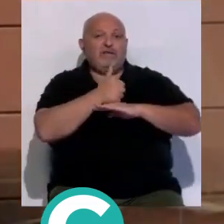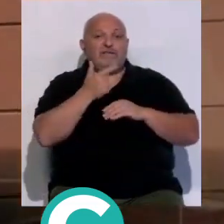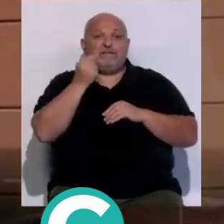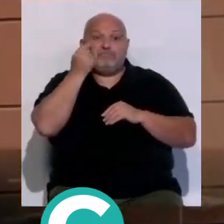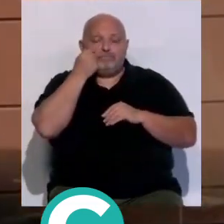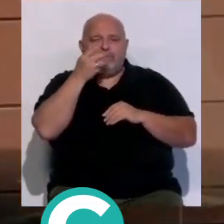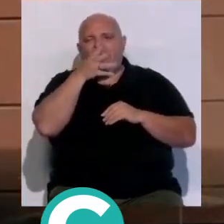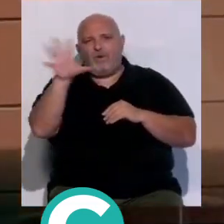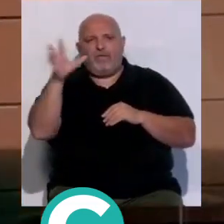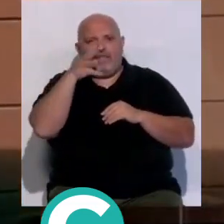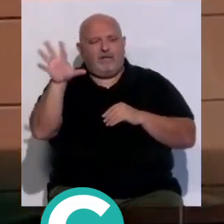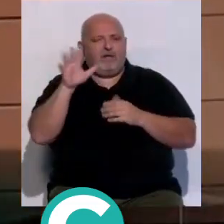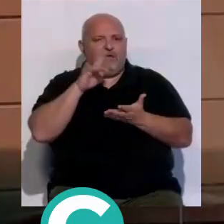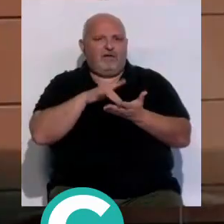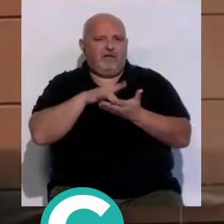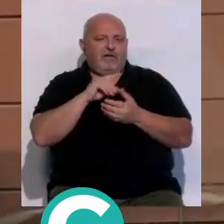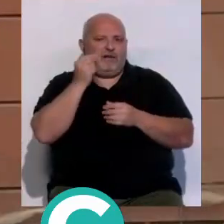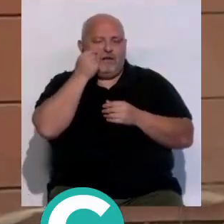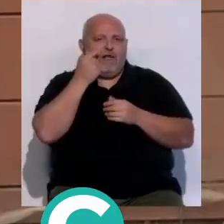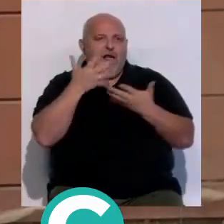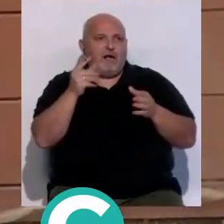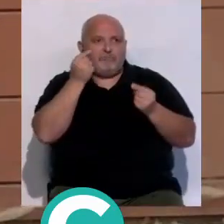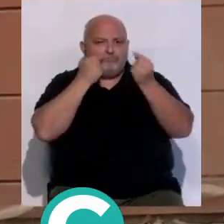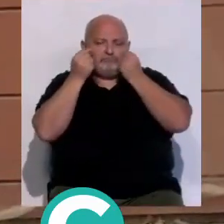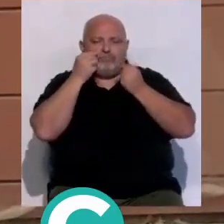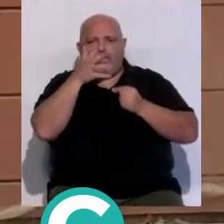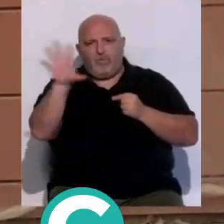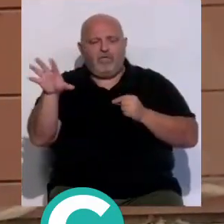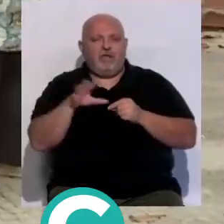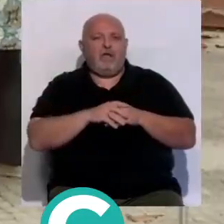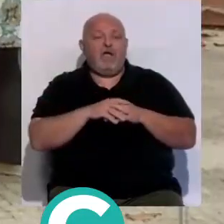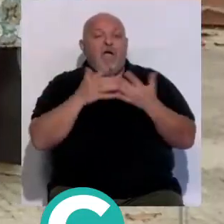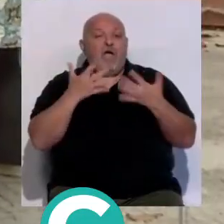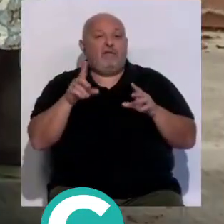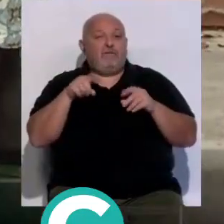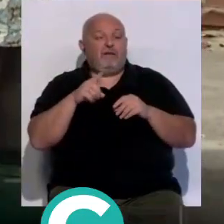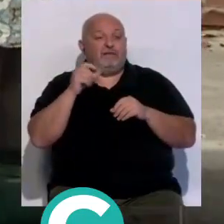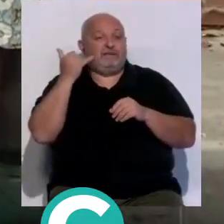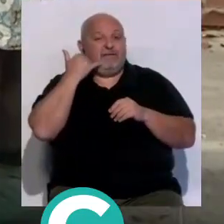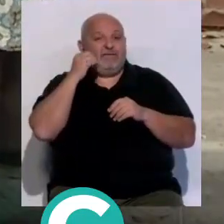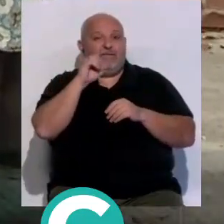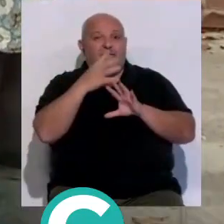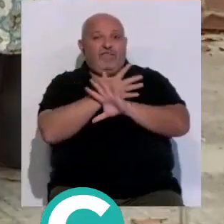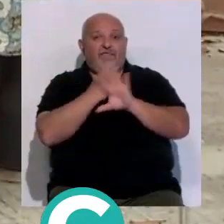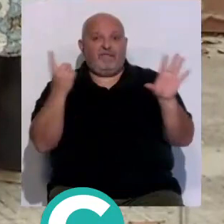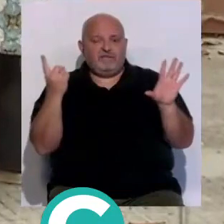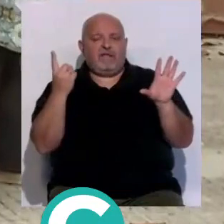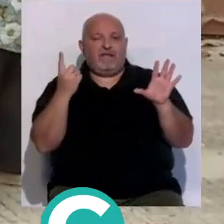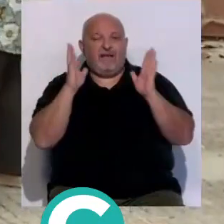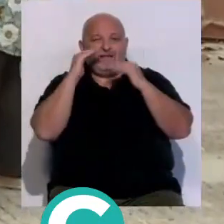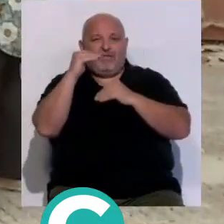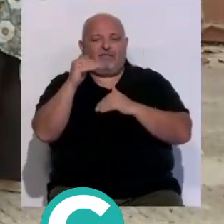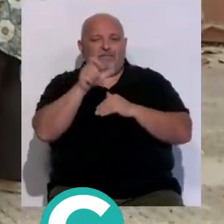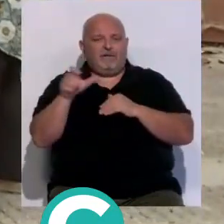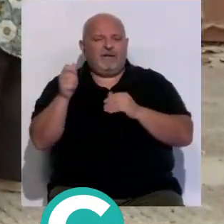que denuncie en cualquier caso de violencia de género del que tengan constancia además ha recordado que el teléfono 016 de atención a